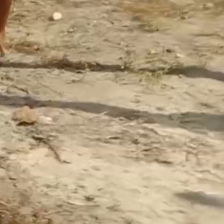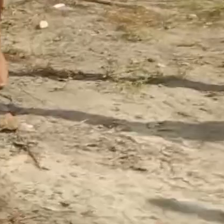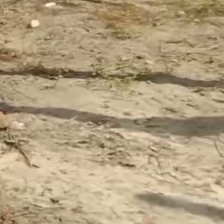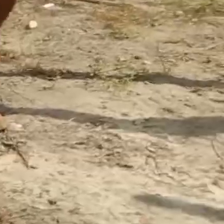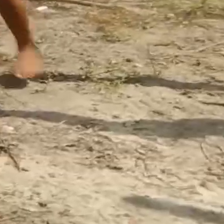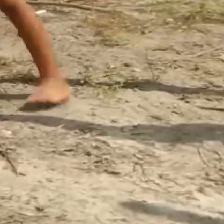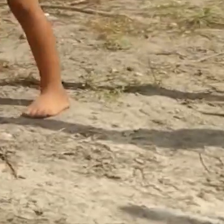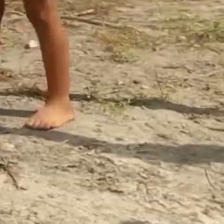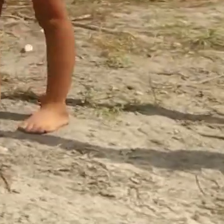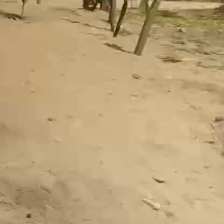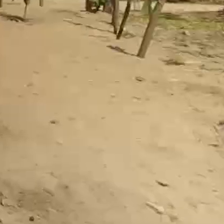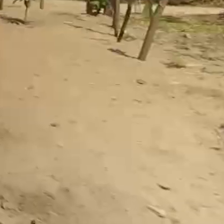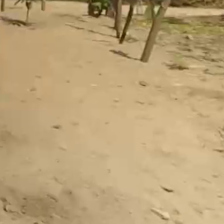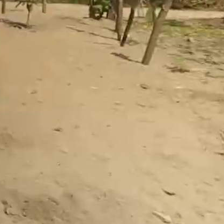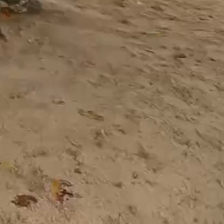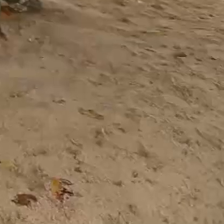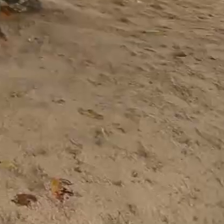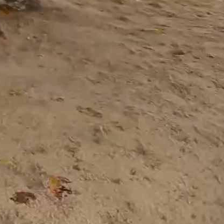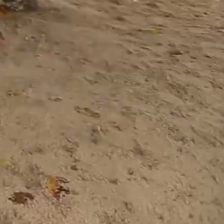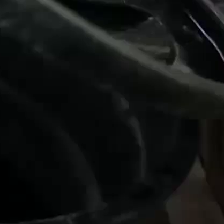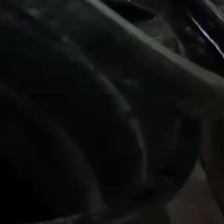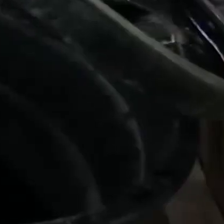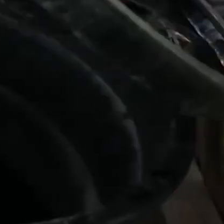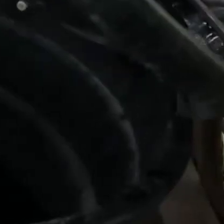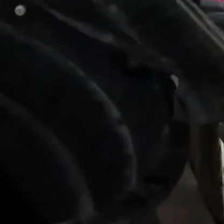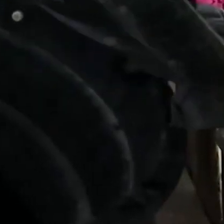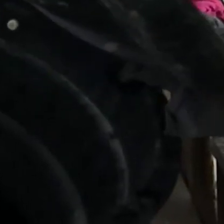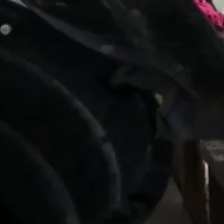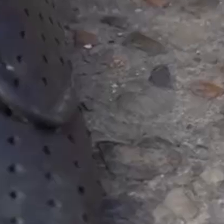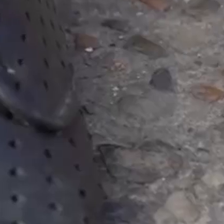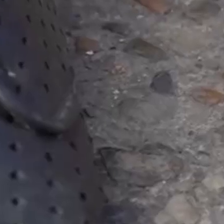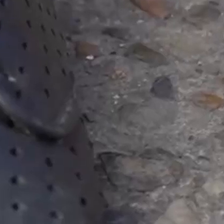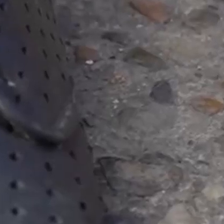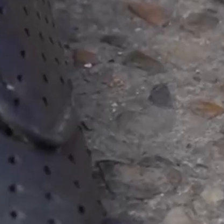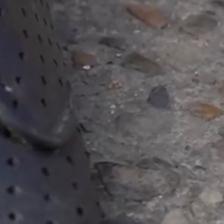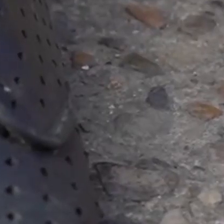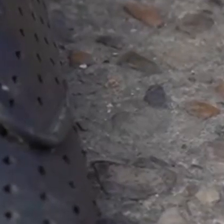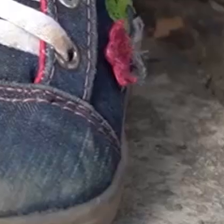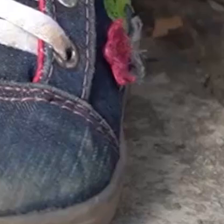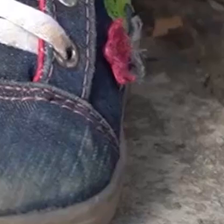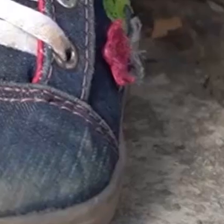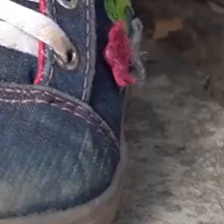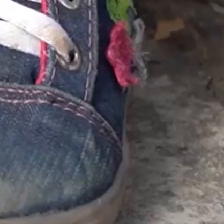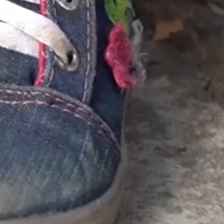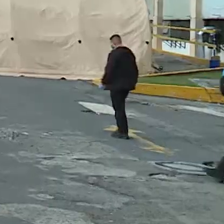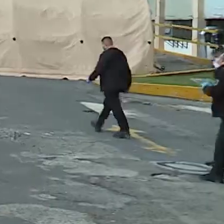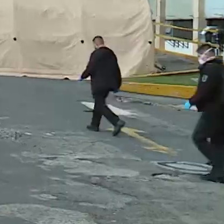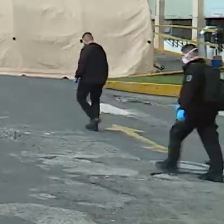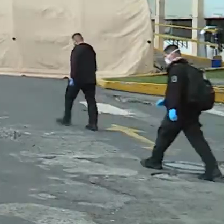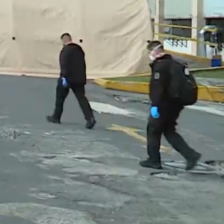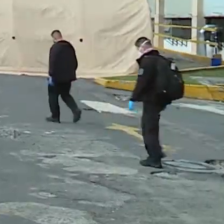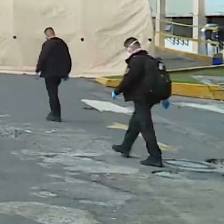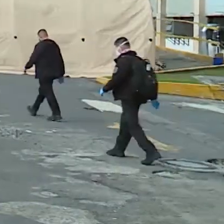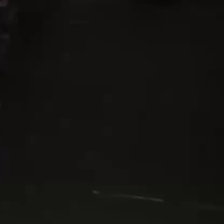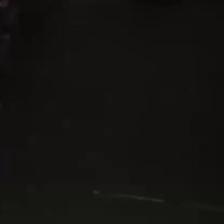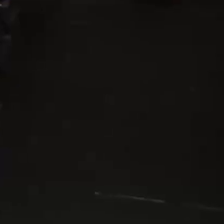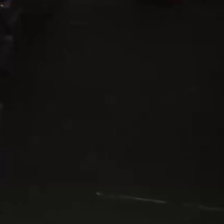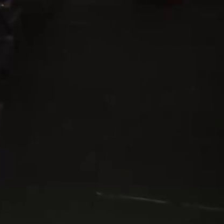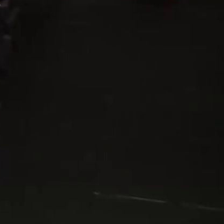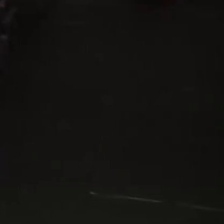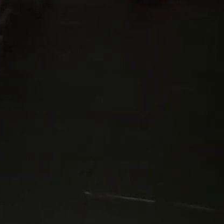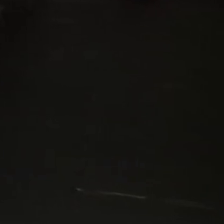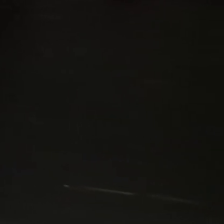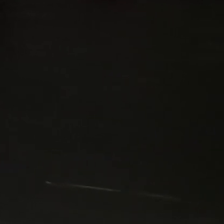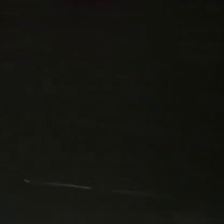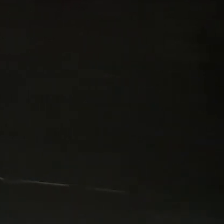gobernadores y alcaldes de estas zonas para la atención de migrantes venezolanos y colombianos que viven en la indigencia y anunció la construcción